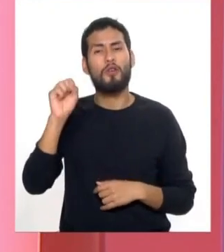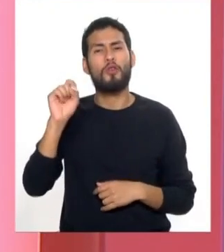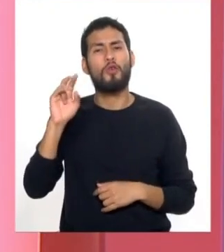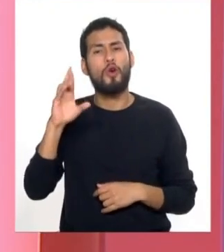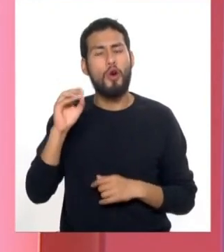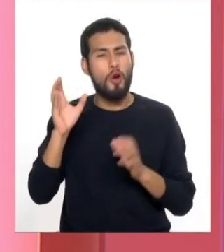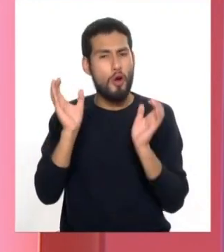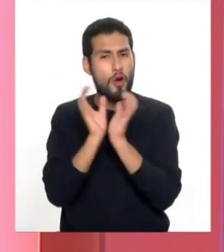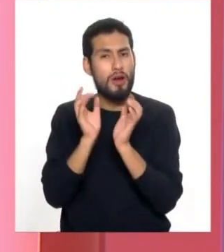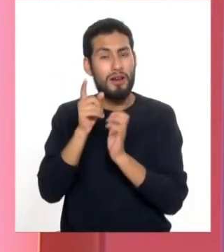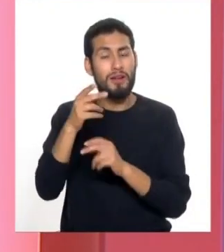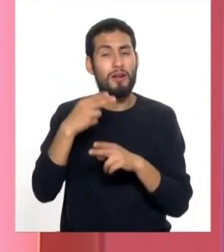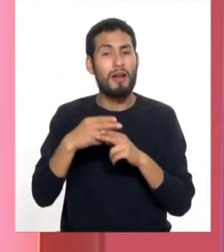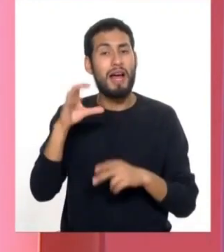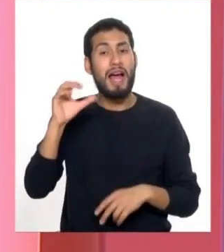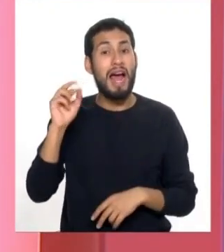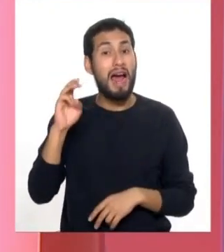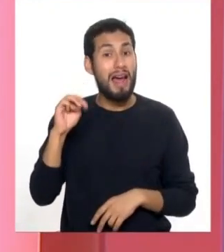Carmen, buenos días.